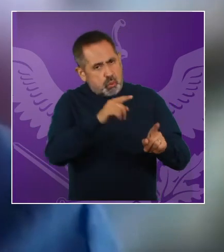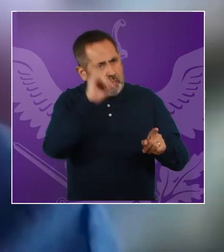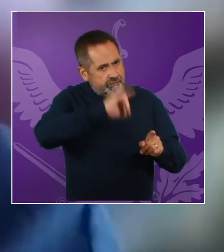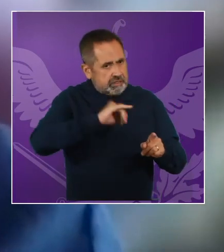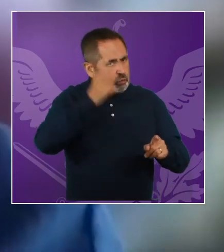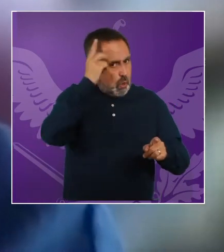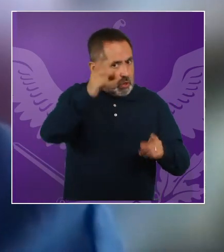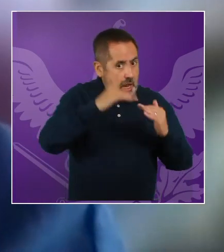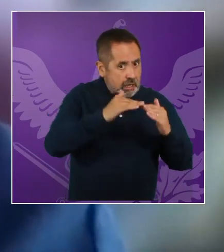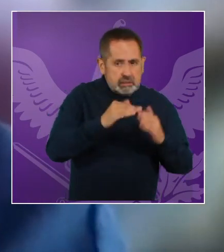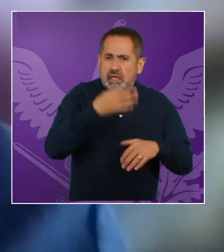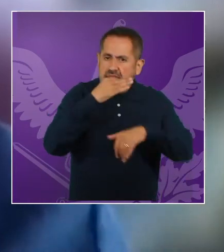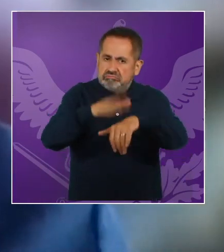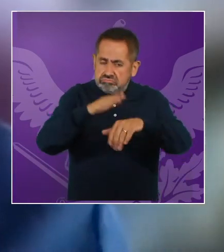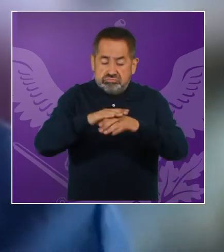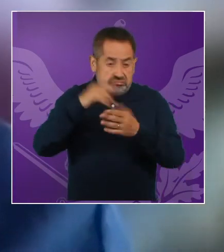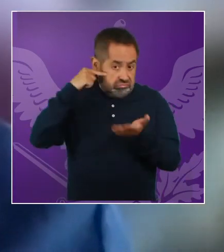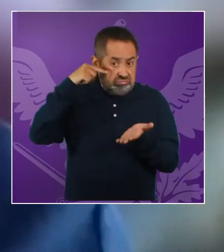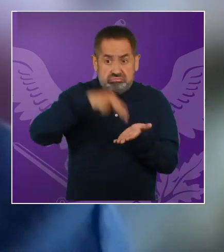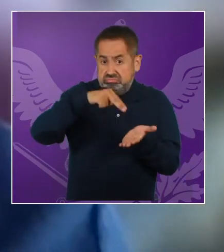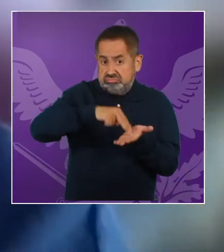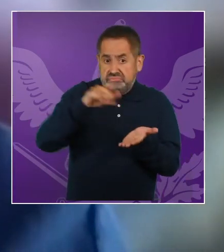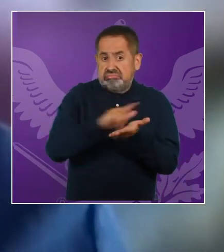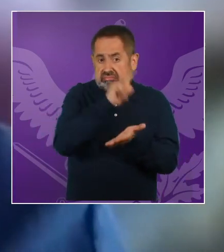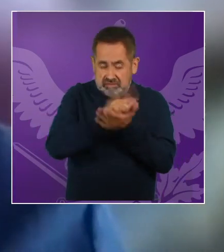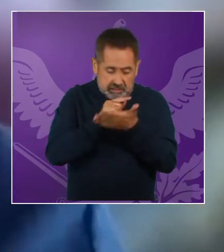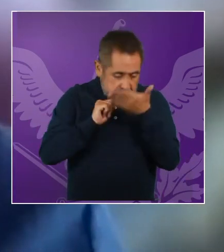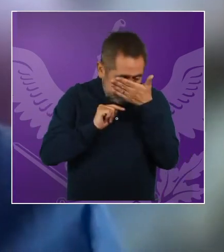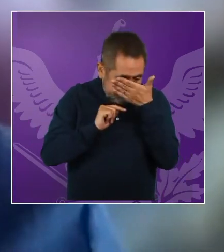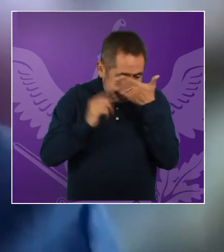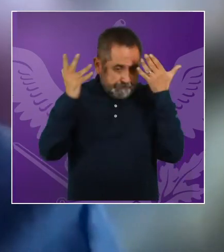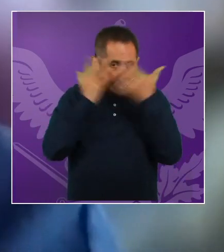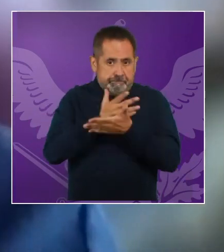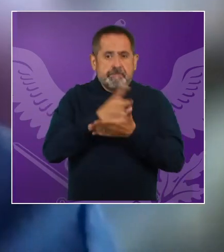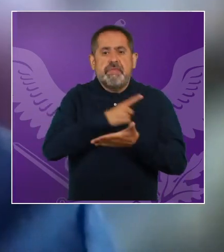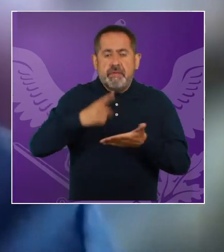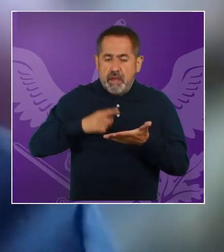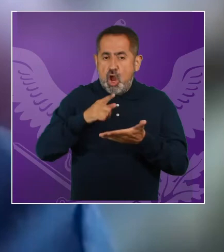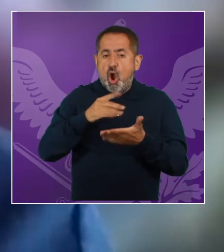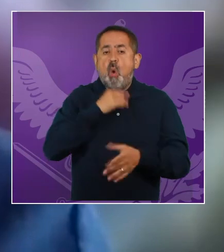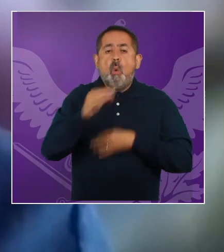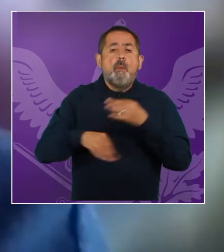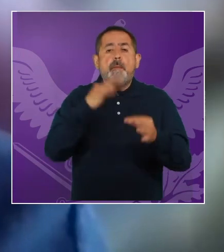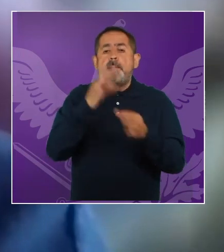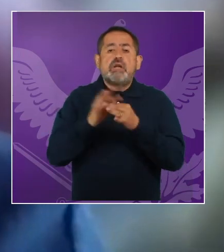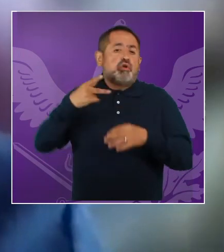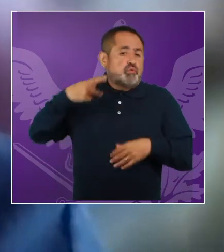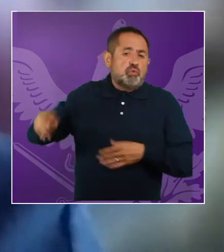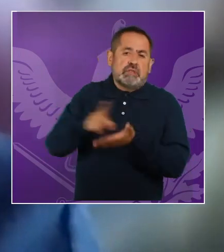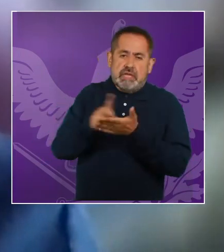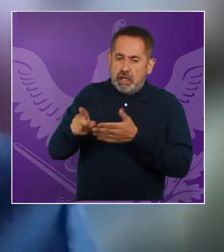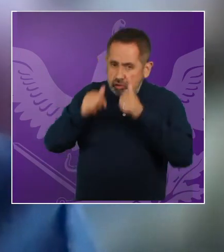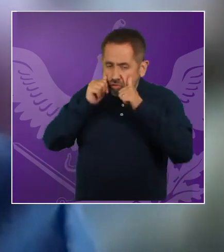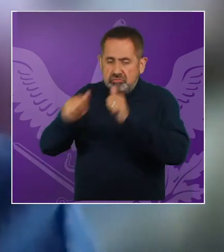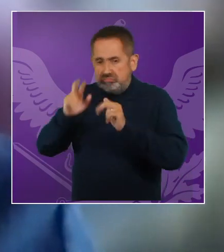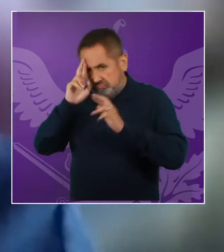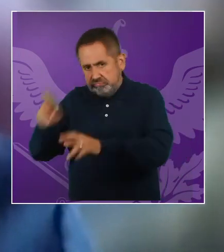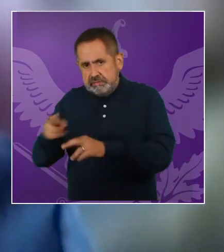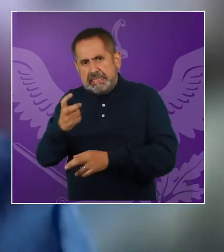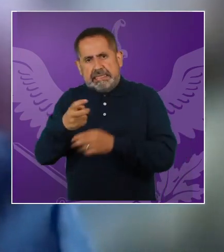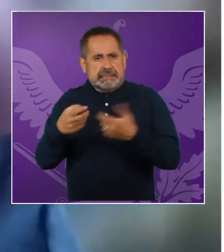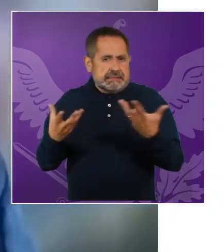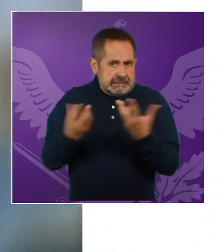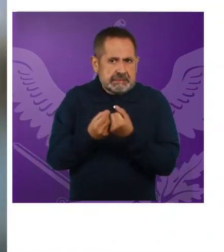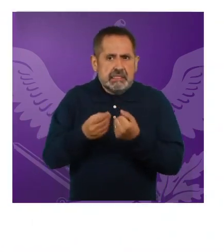revisen lo que ya está reformado para cumplir esto, estos derechos, entonces buscamos que